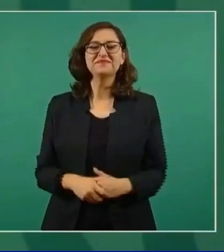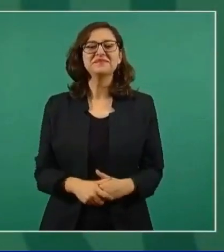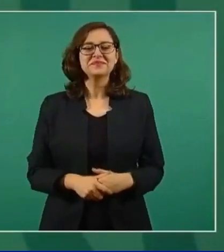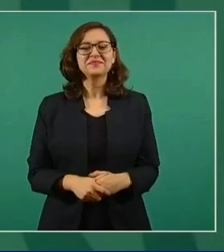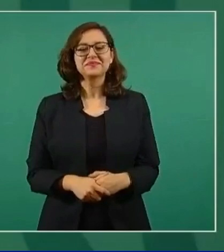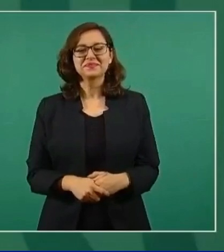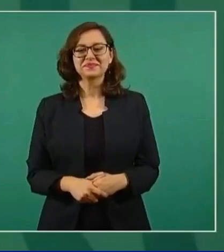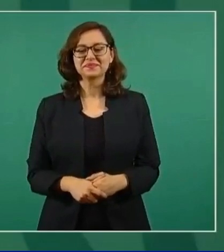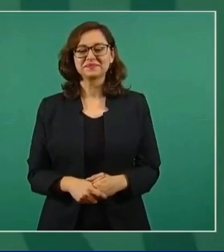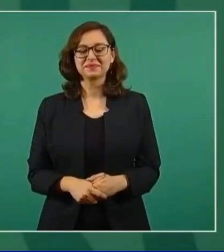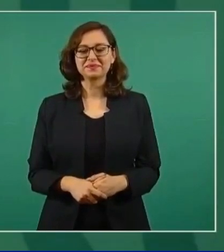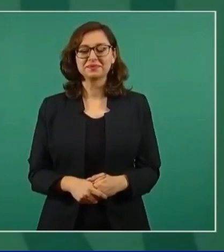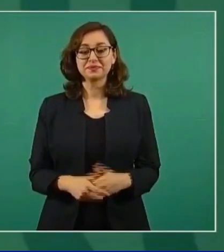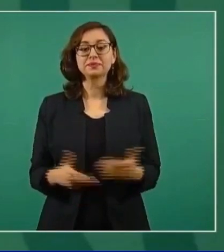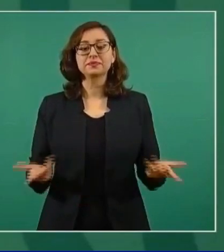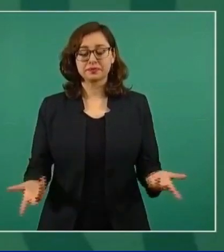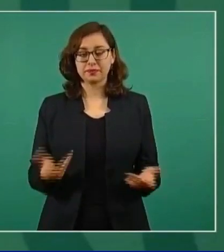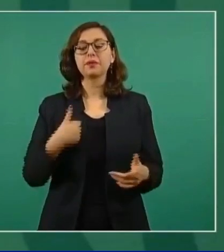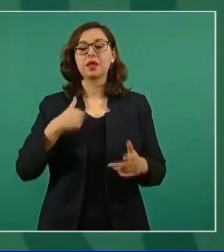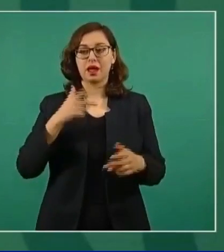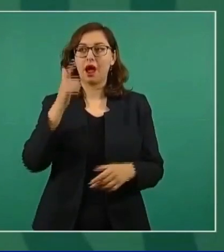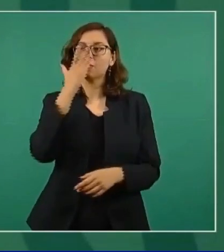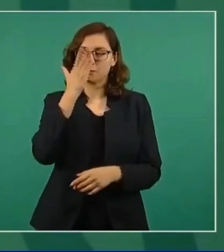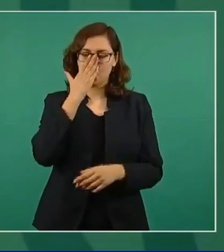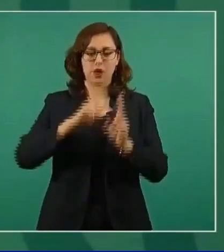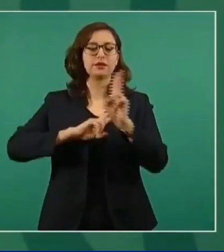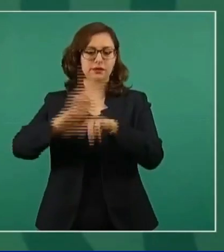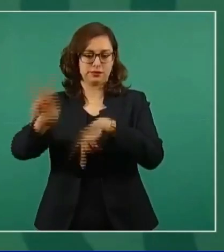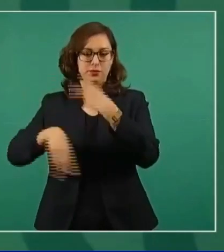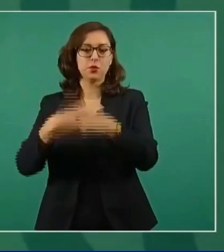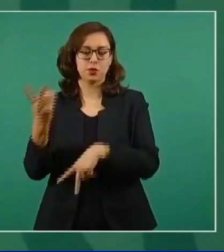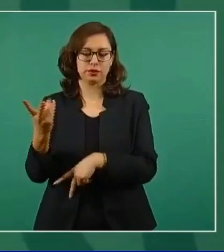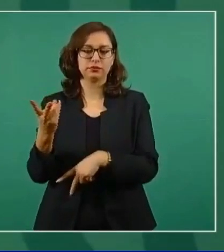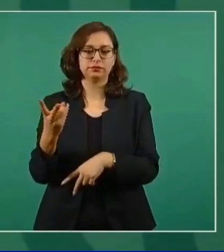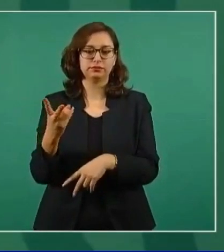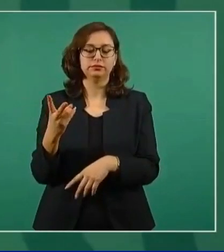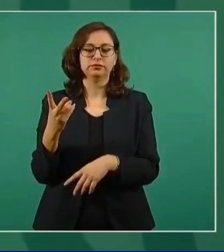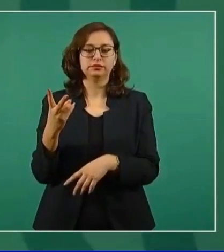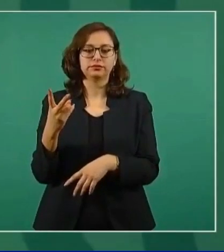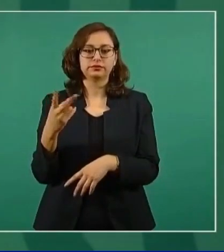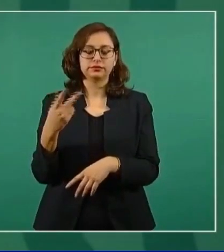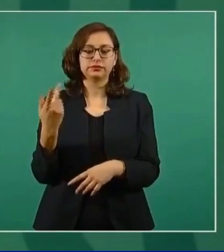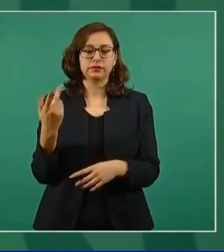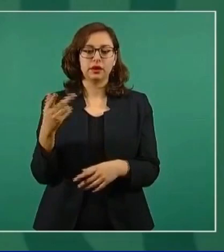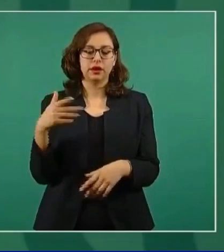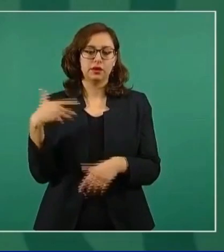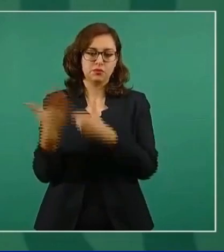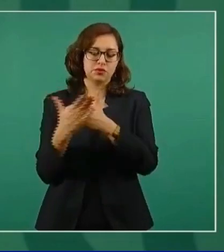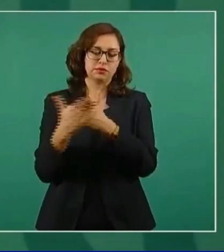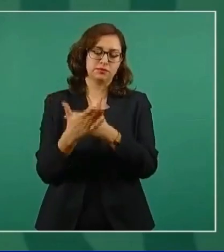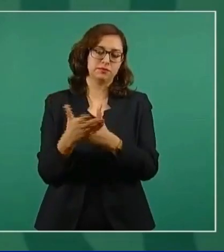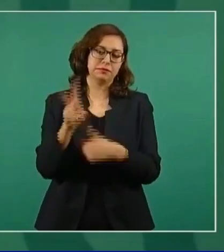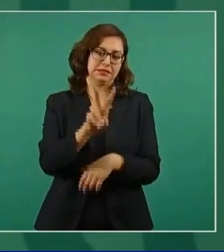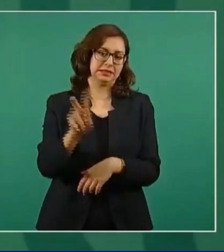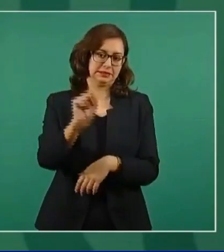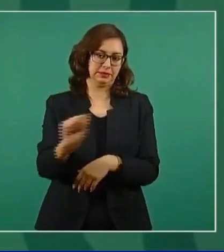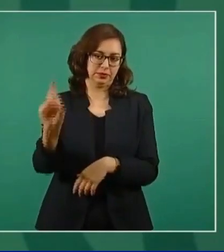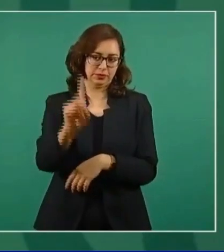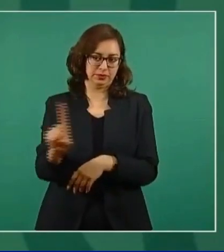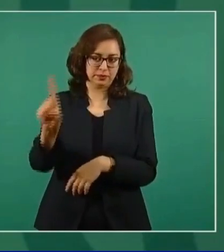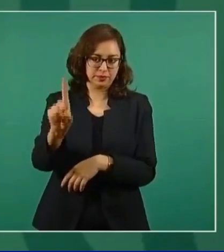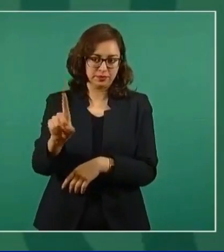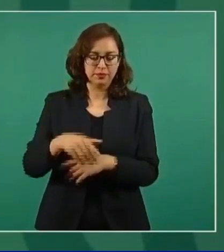Vamos a estar en Sonora el próximo fin de semana. Vamos a estar